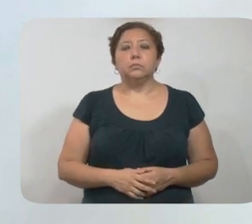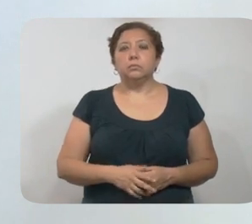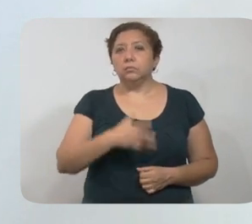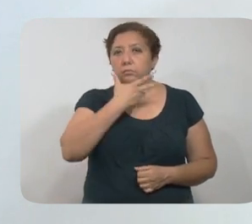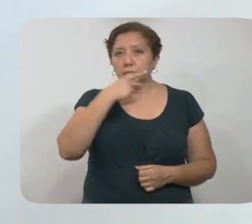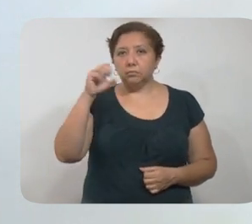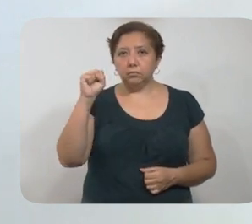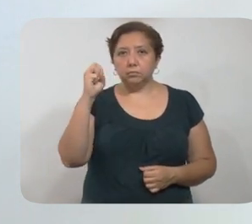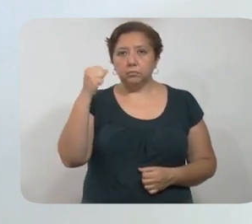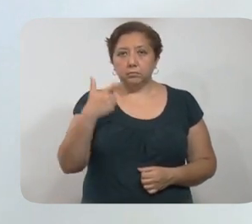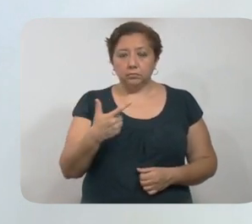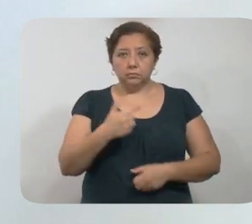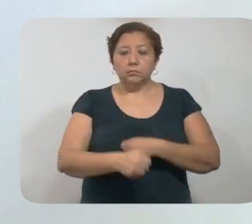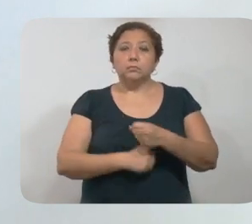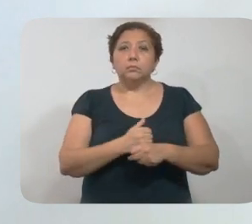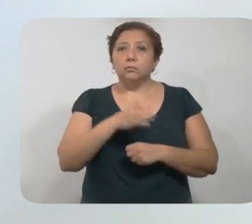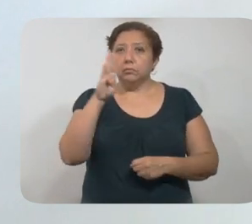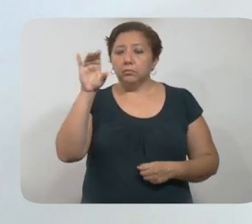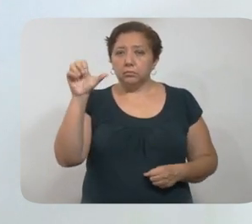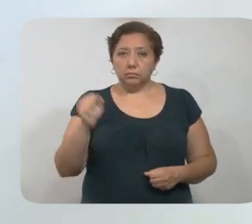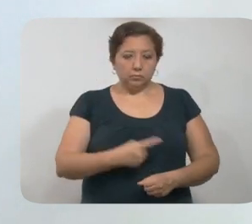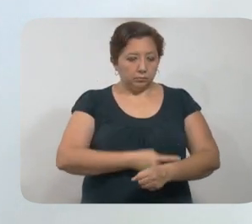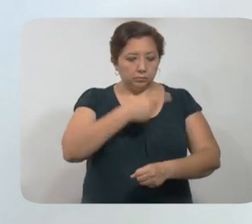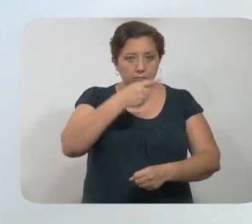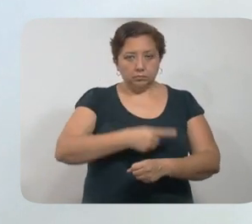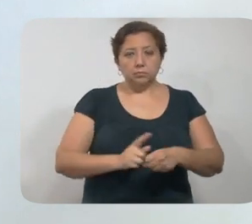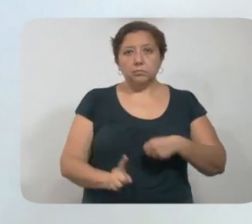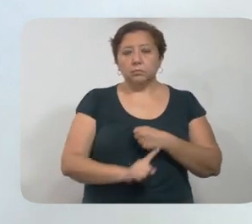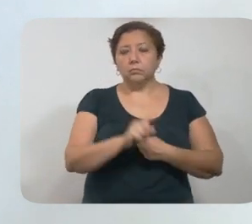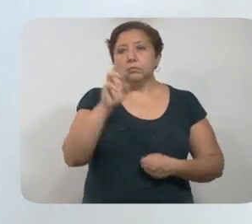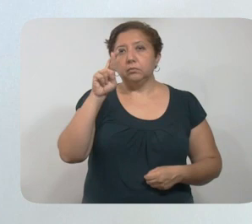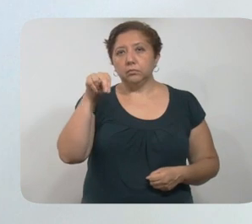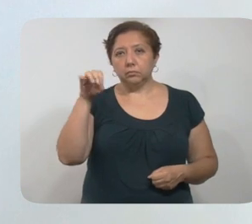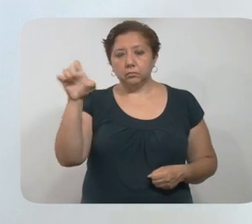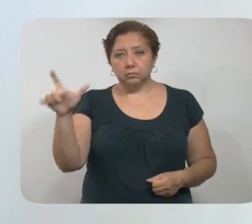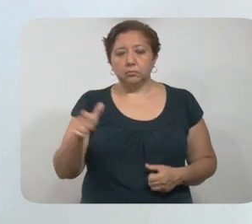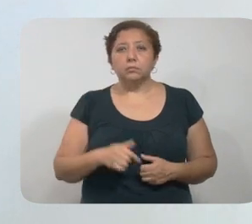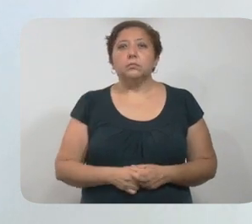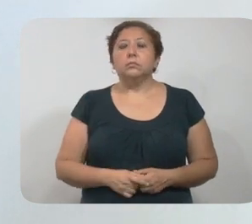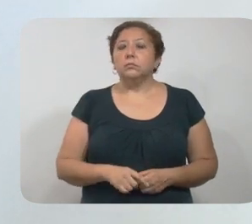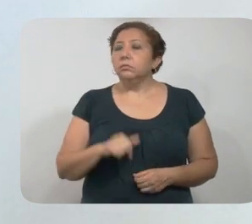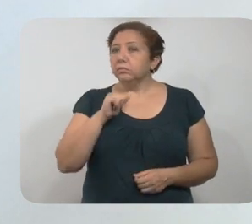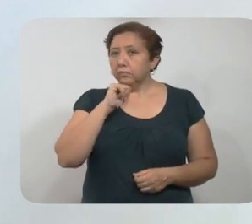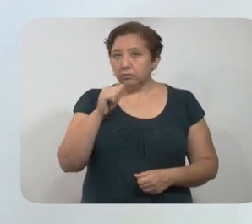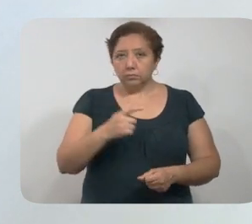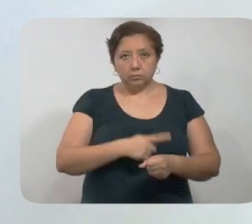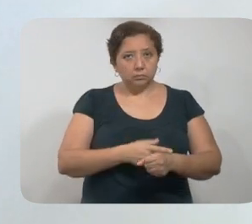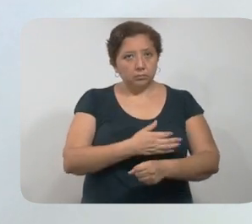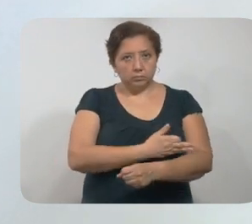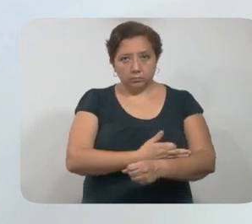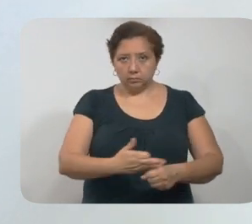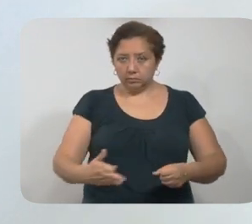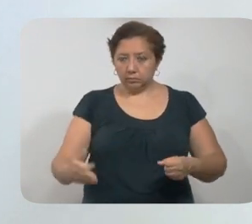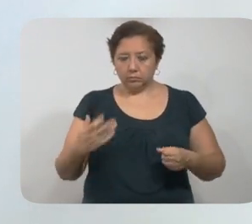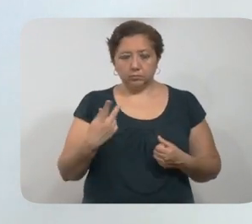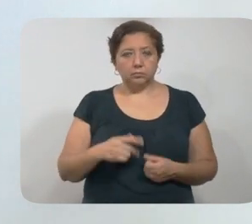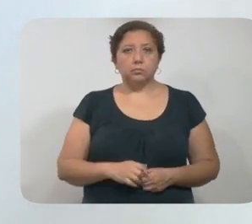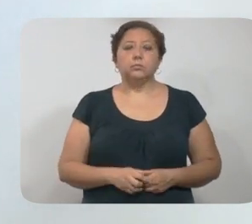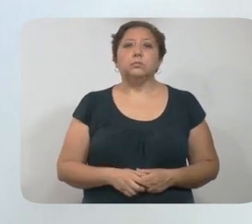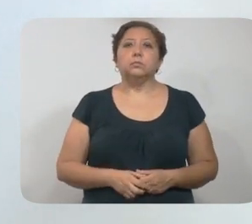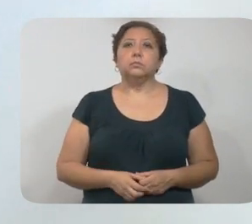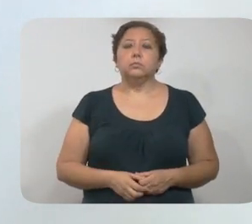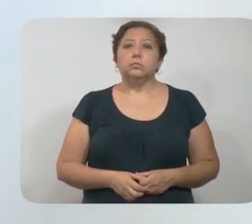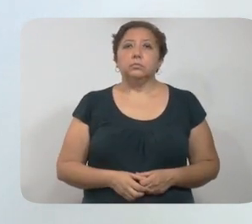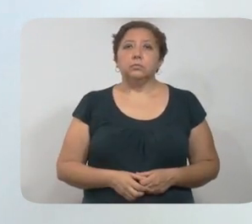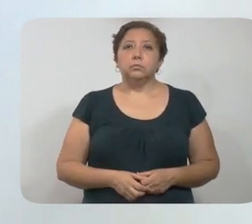Hombre de 67 años de barbaca, con hipertensión e insuficiencia renal crónica. Ninguna de las tres personas con las que vivía presenta